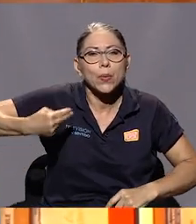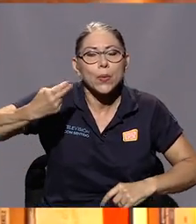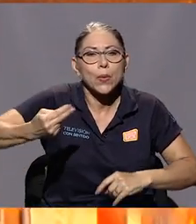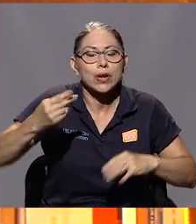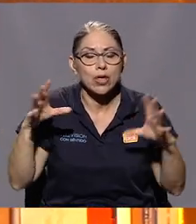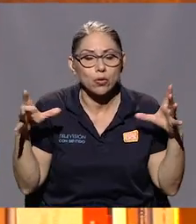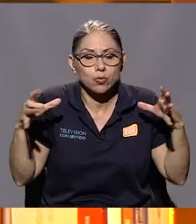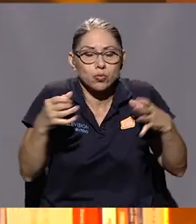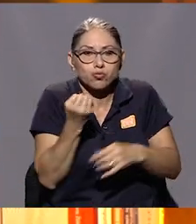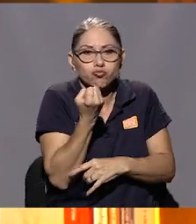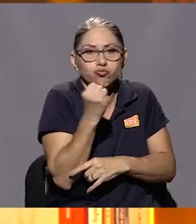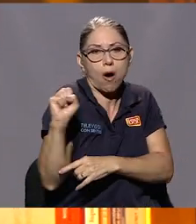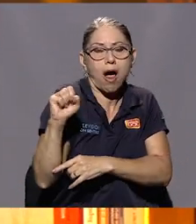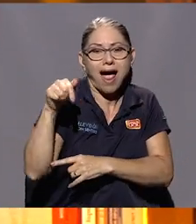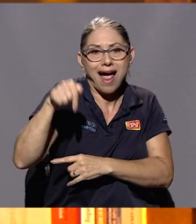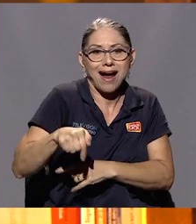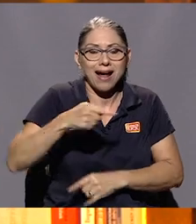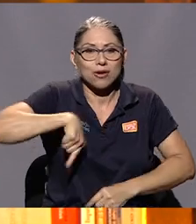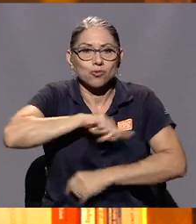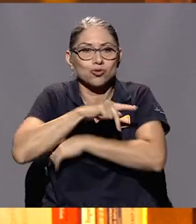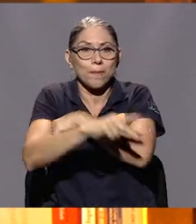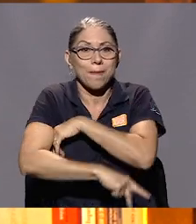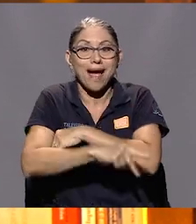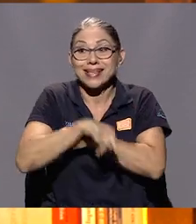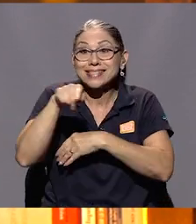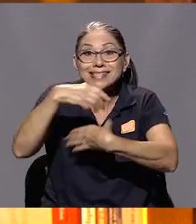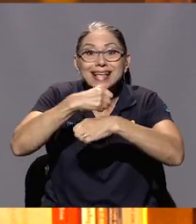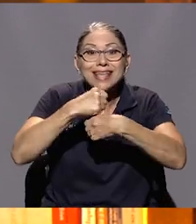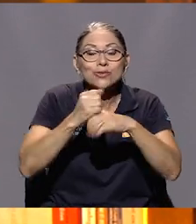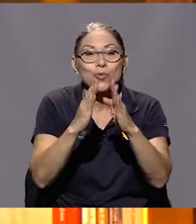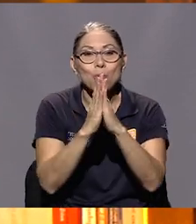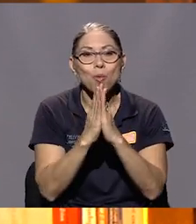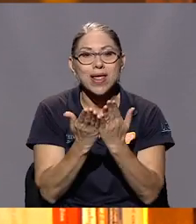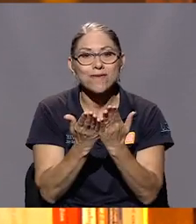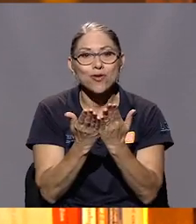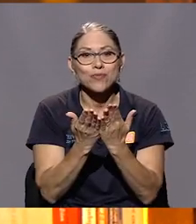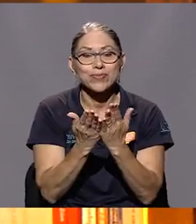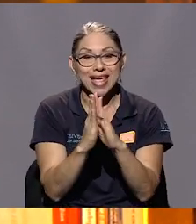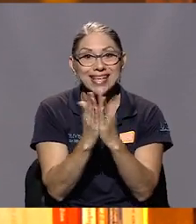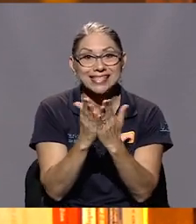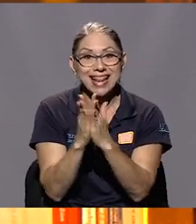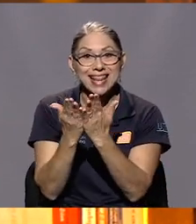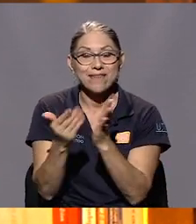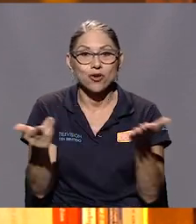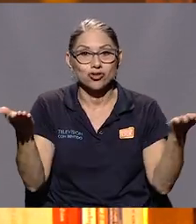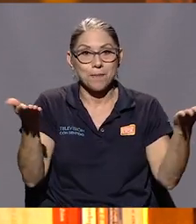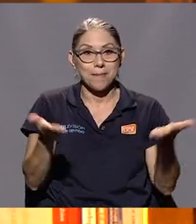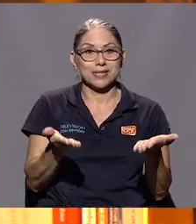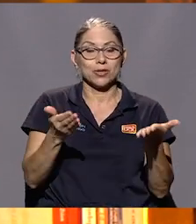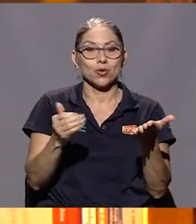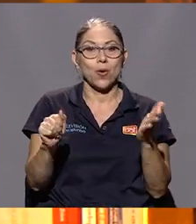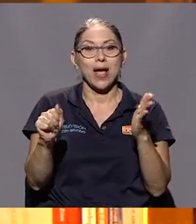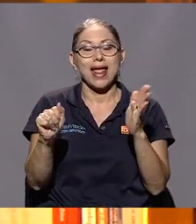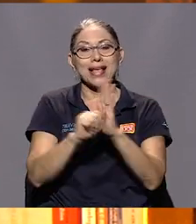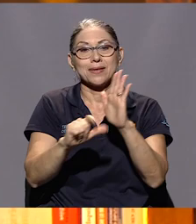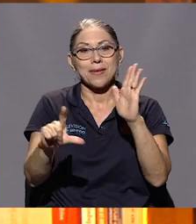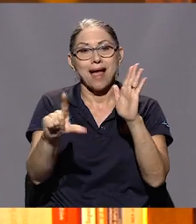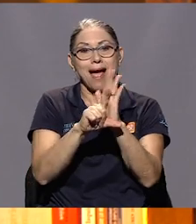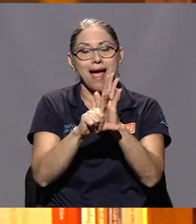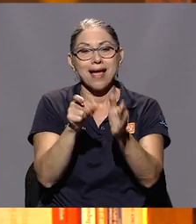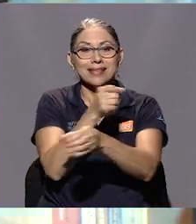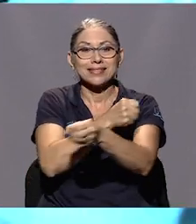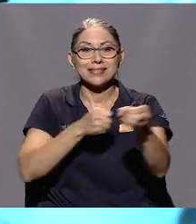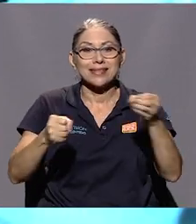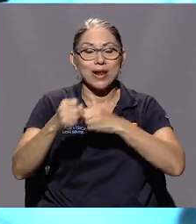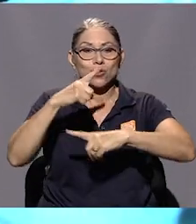del movimiento revolucionario en nuestro país. Se hizo un libro. Y ese libro se presentó en la Asamblea Legislativa, en el